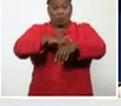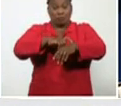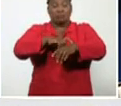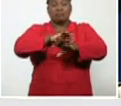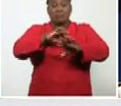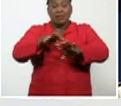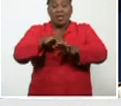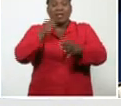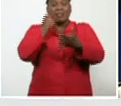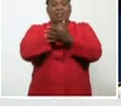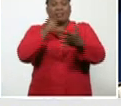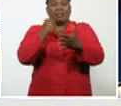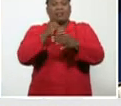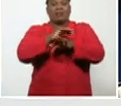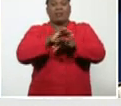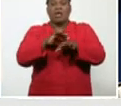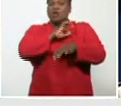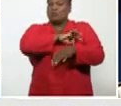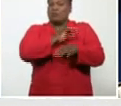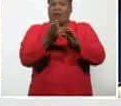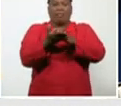encontraban asintomáticos.